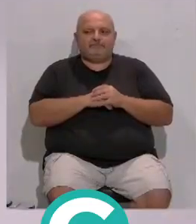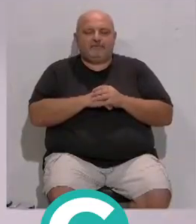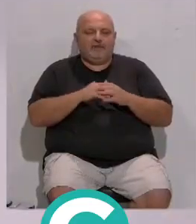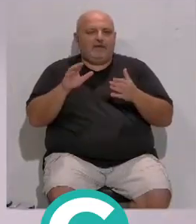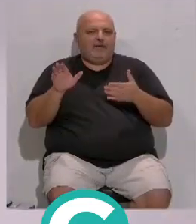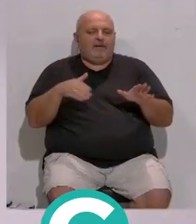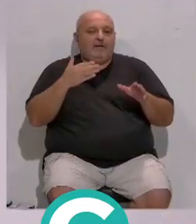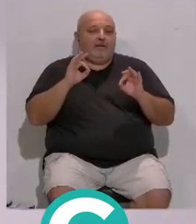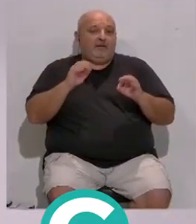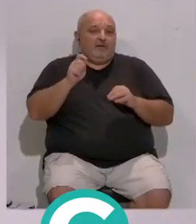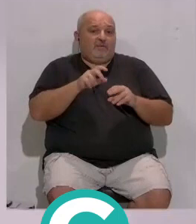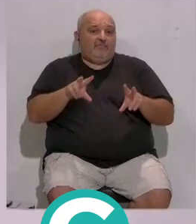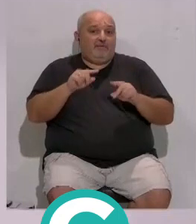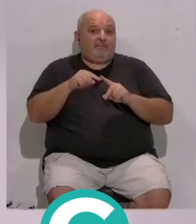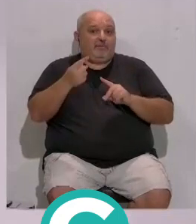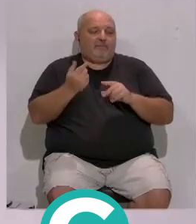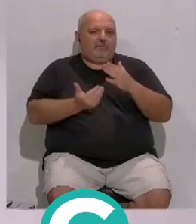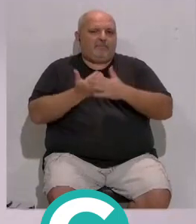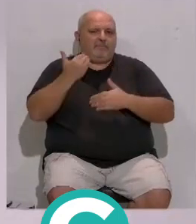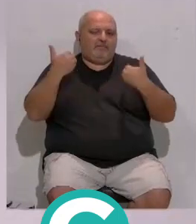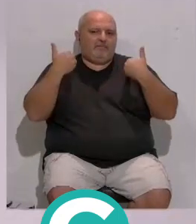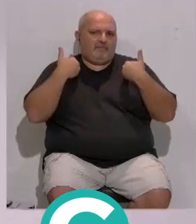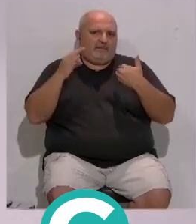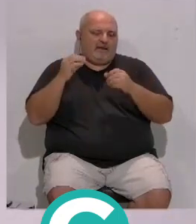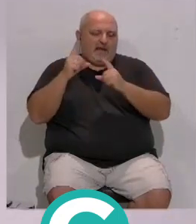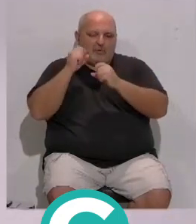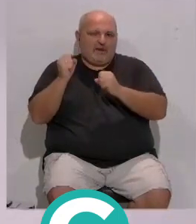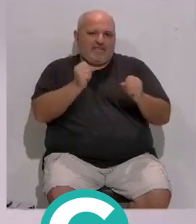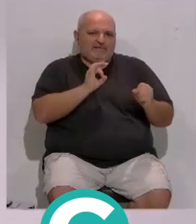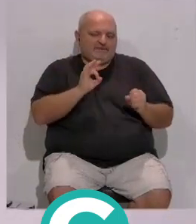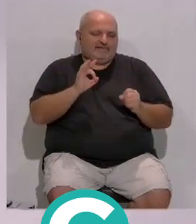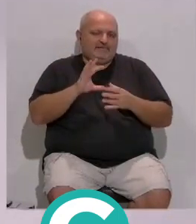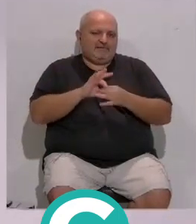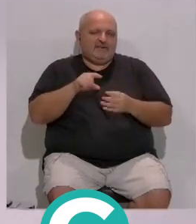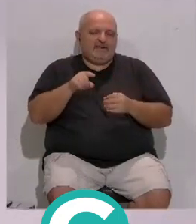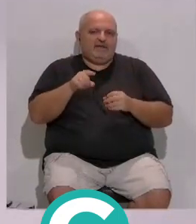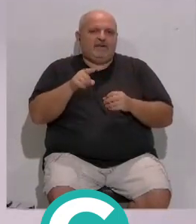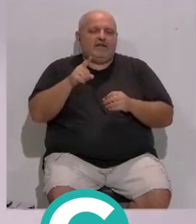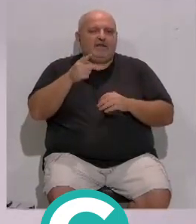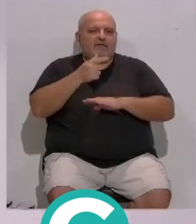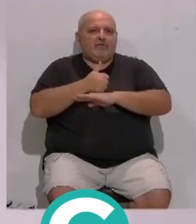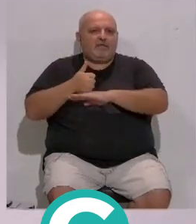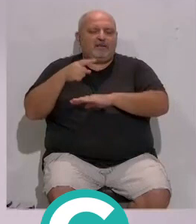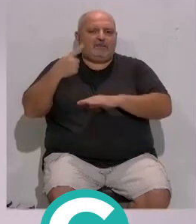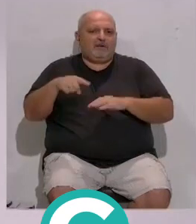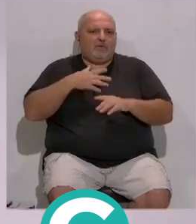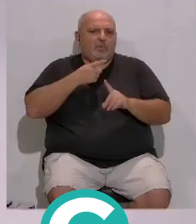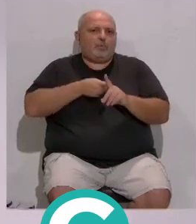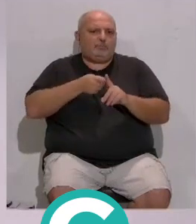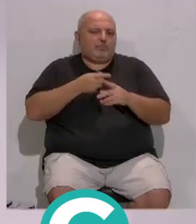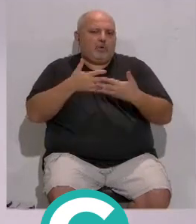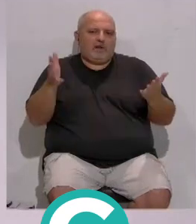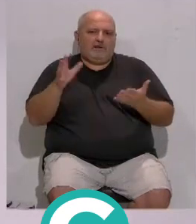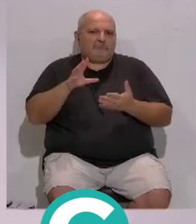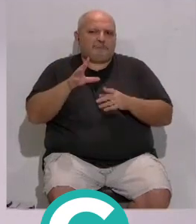Tras la inauguración esta mañana... ...por parte de las autoridades... ...de este nuevo medio de transporte... ...la ciudadanía ya puede realizar...